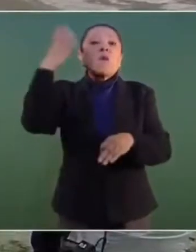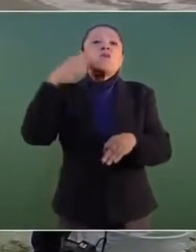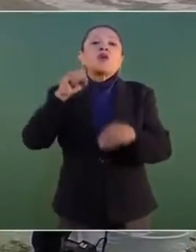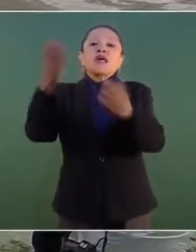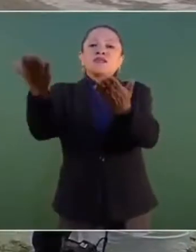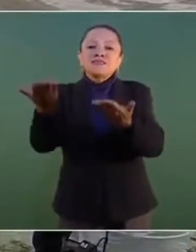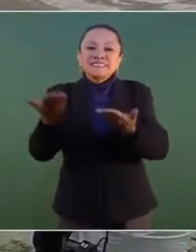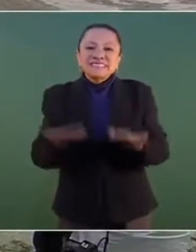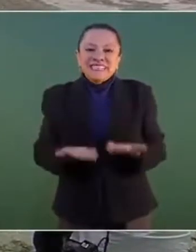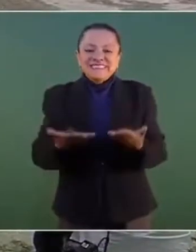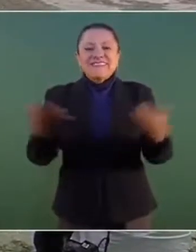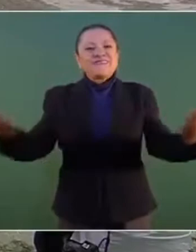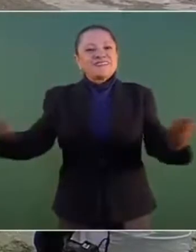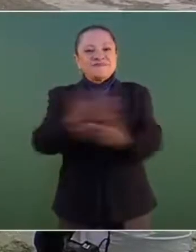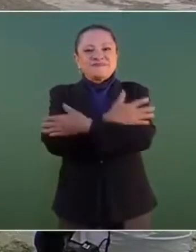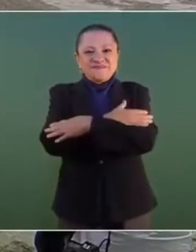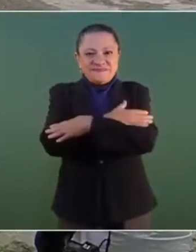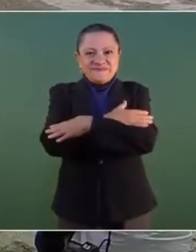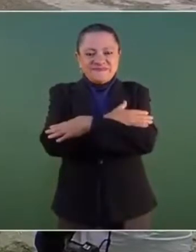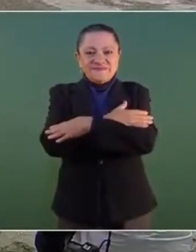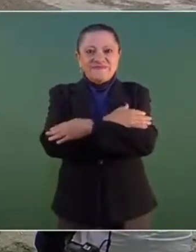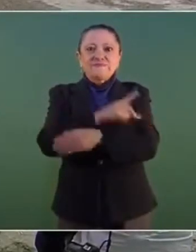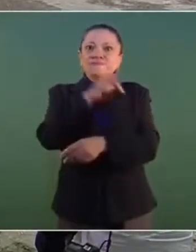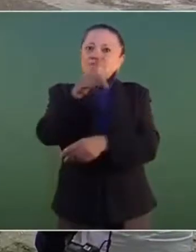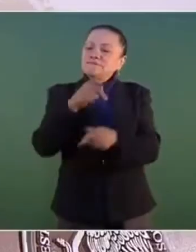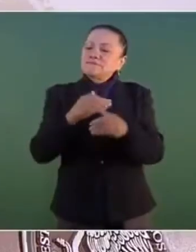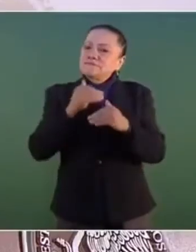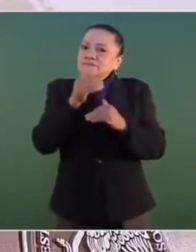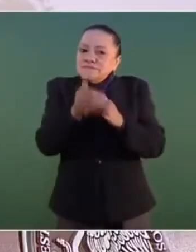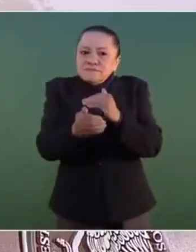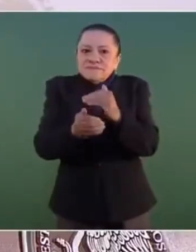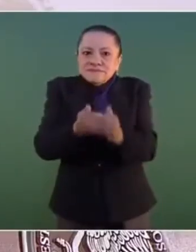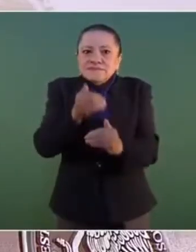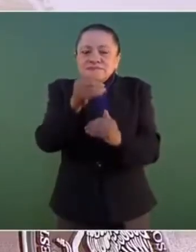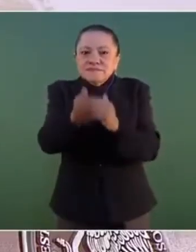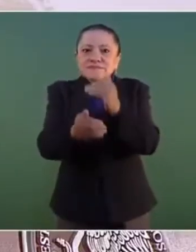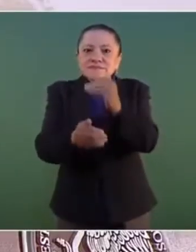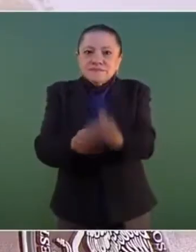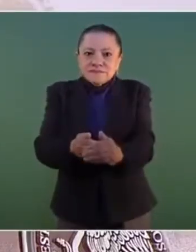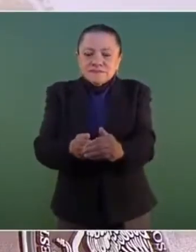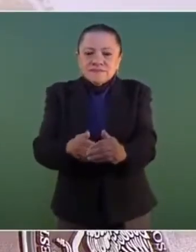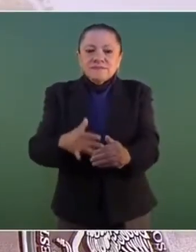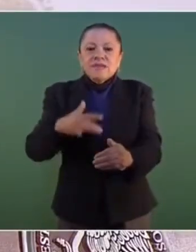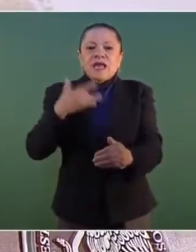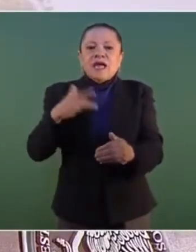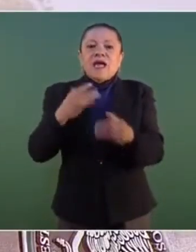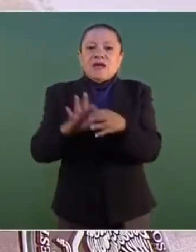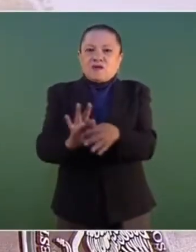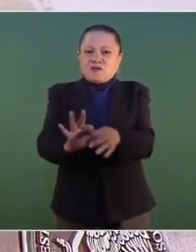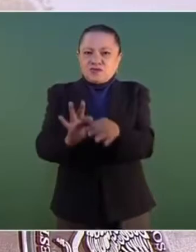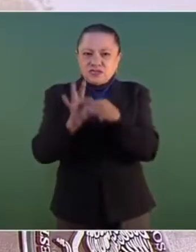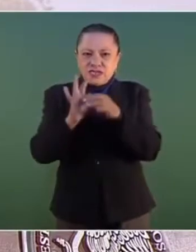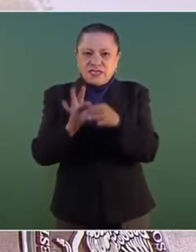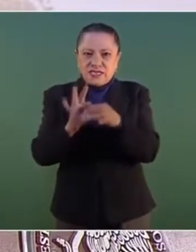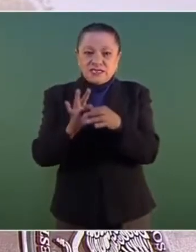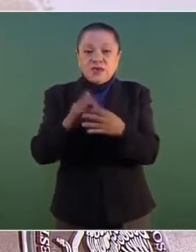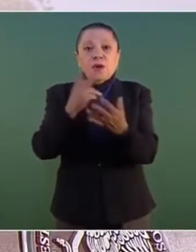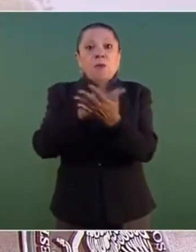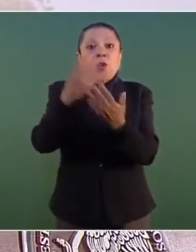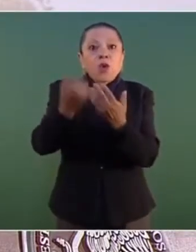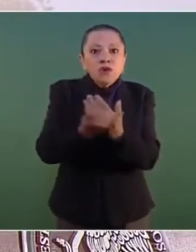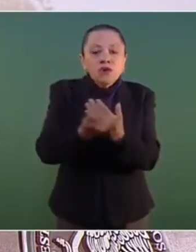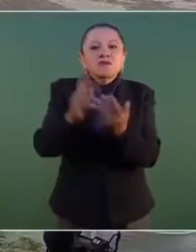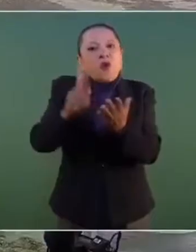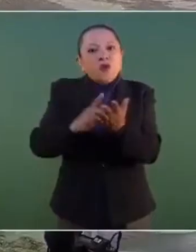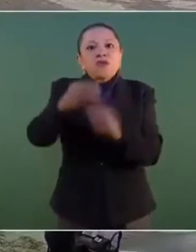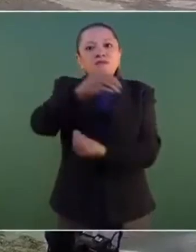abiertos en el pleno proceso de conciliación de nuestro proyecto de reactivación social y económica.